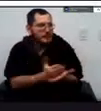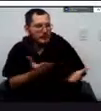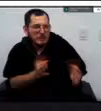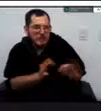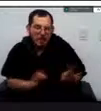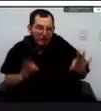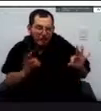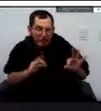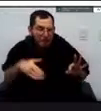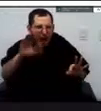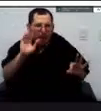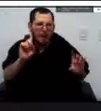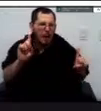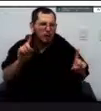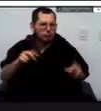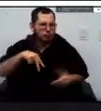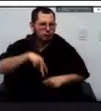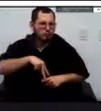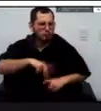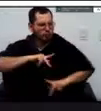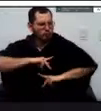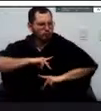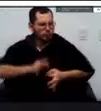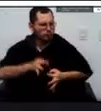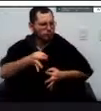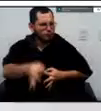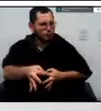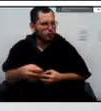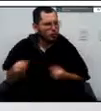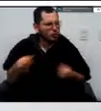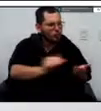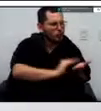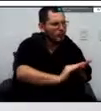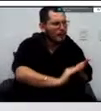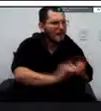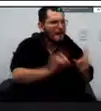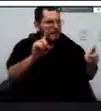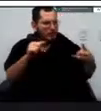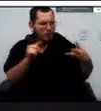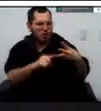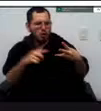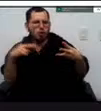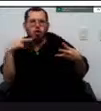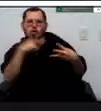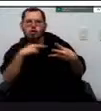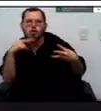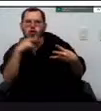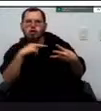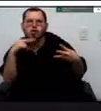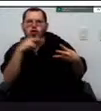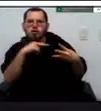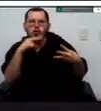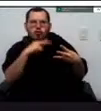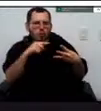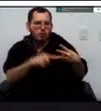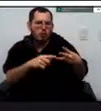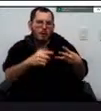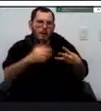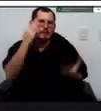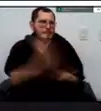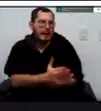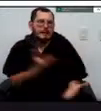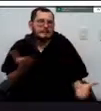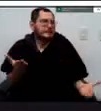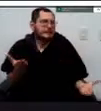pero digamos que se puede suplir con los recursos propios del principio pero resulta que ya llega una alerta roja y en esa alerta roja ya se desborda